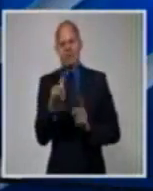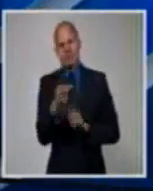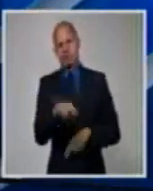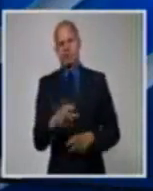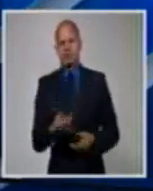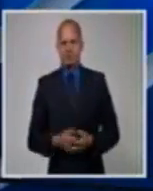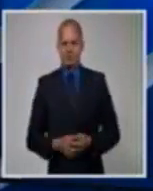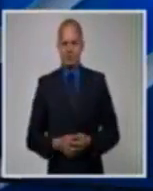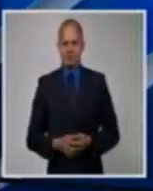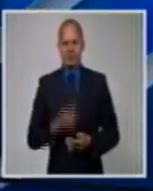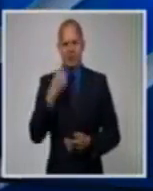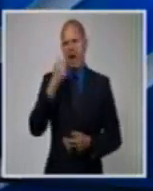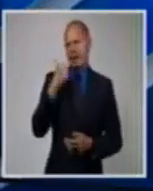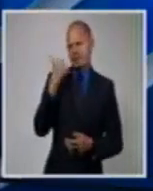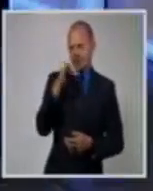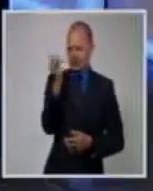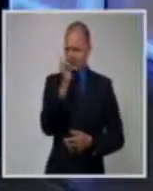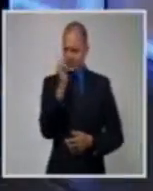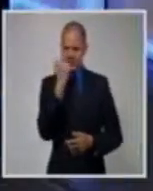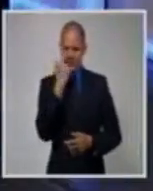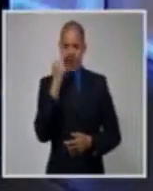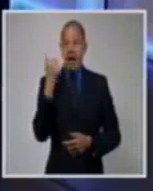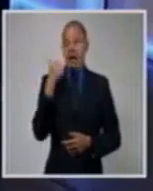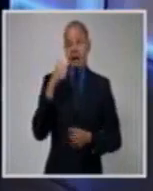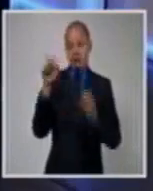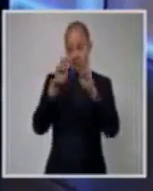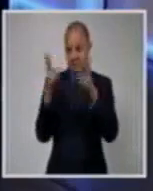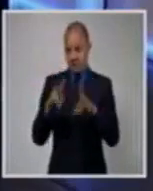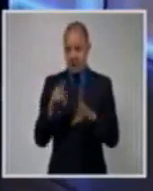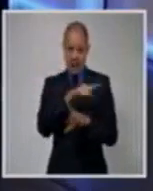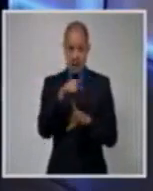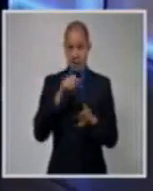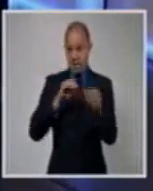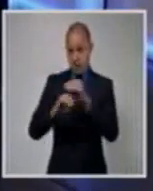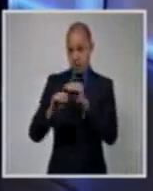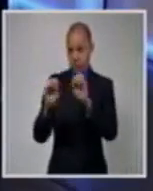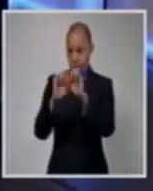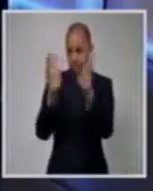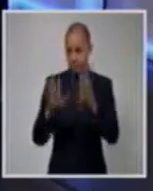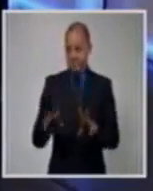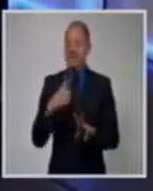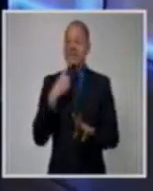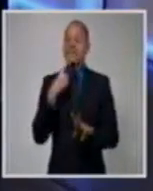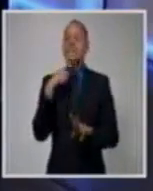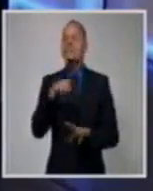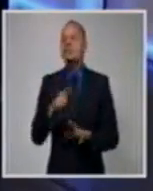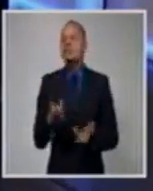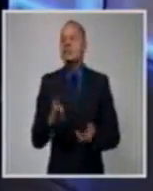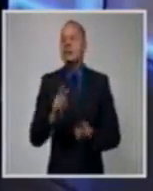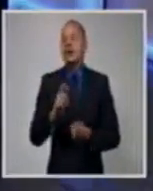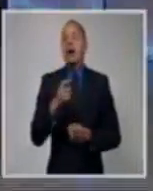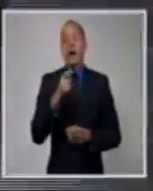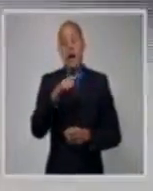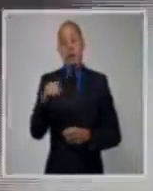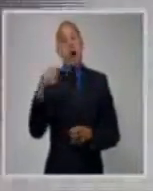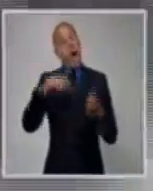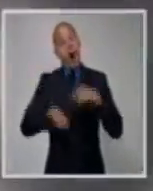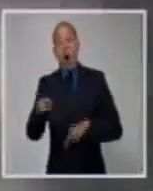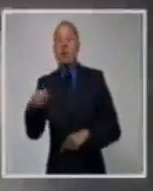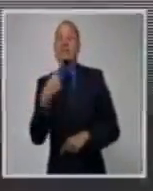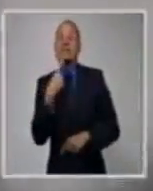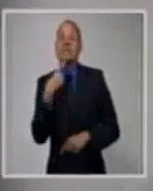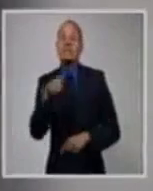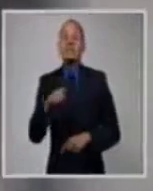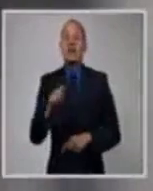video que está, uno de los videos que está circulando de esa supuesta golpiza. Me parece muy importante porque ahora de pronto se dice que el ministro